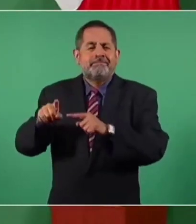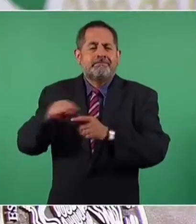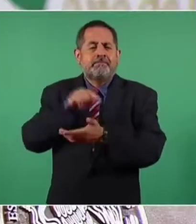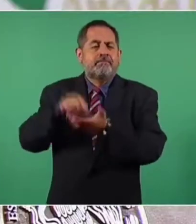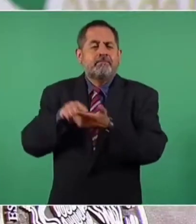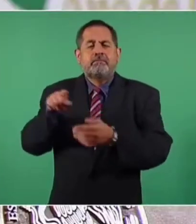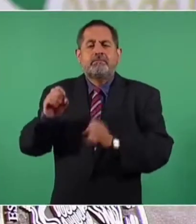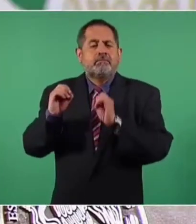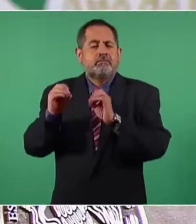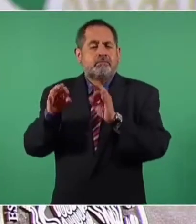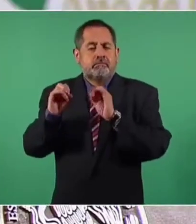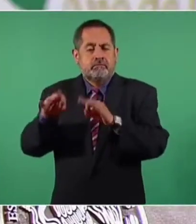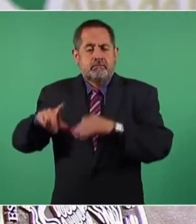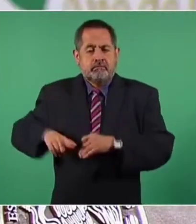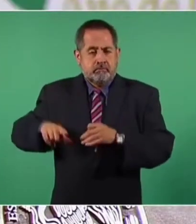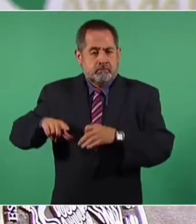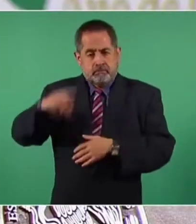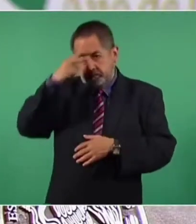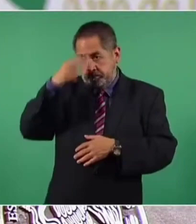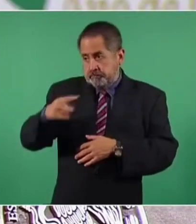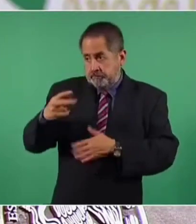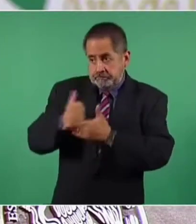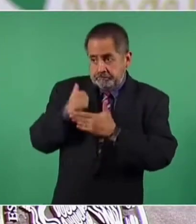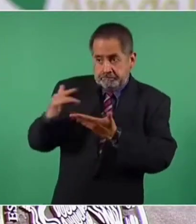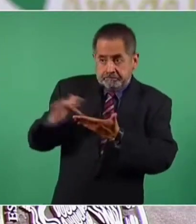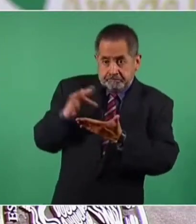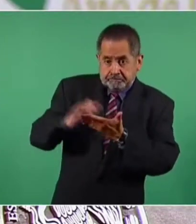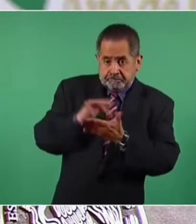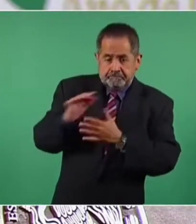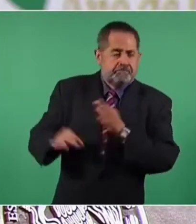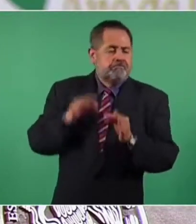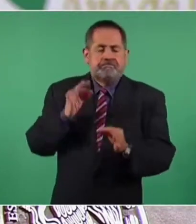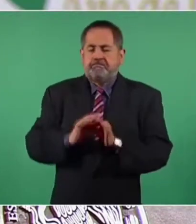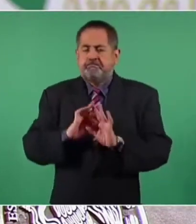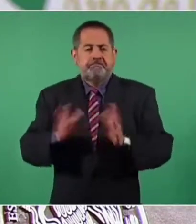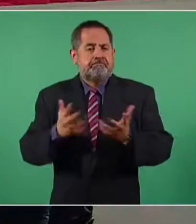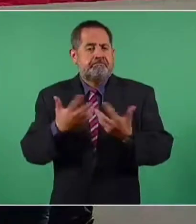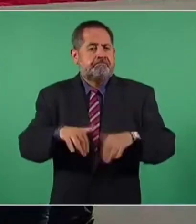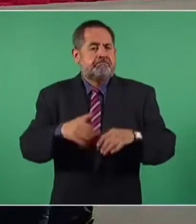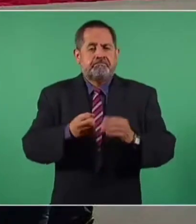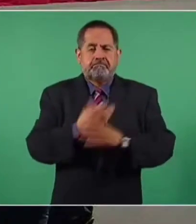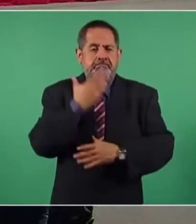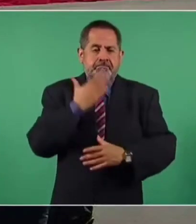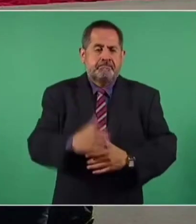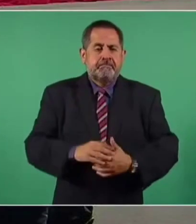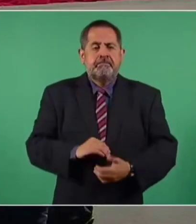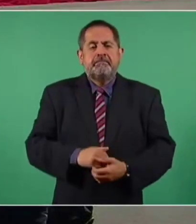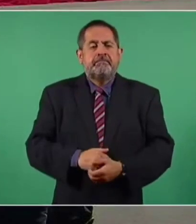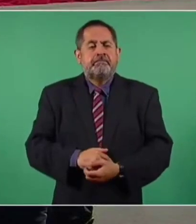que nos apoyaron durante el proceso. Muchísimas gracias. Gracias.